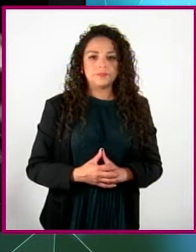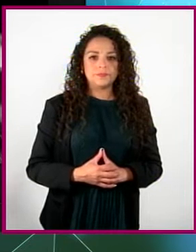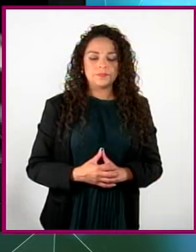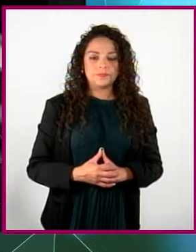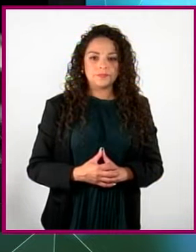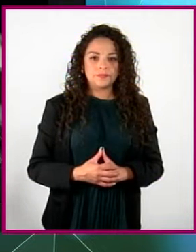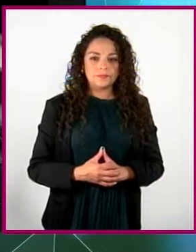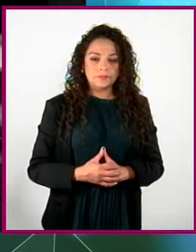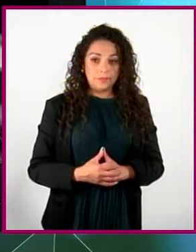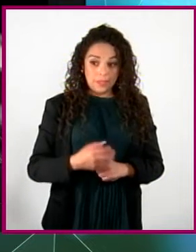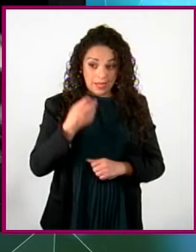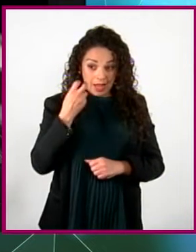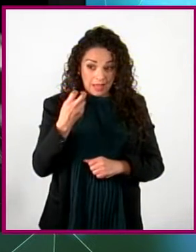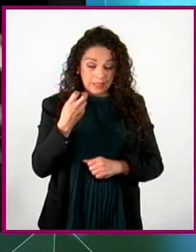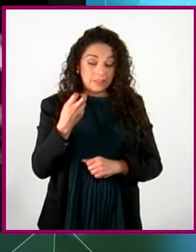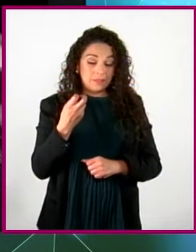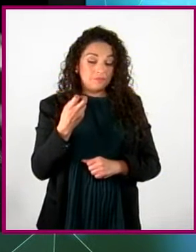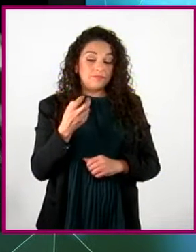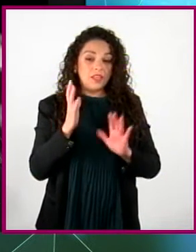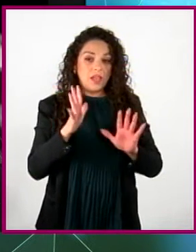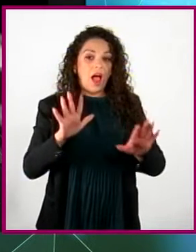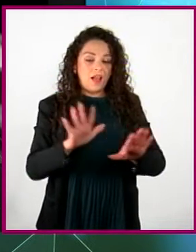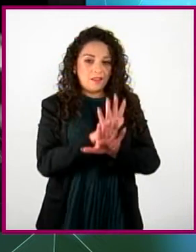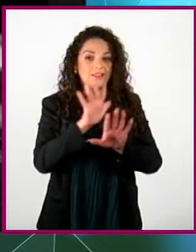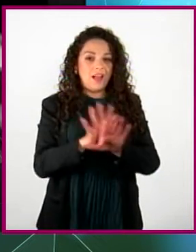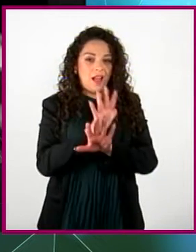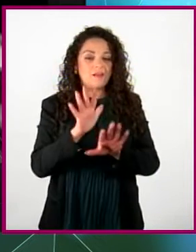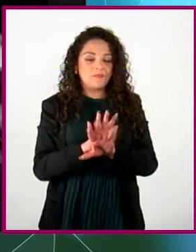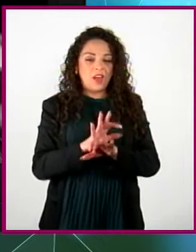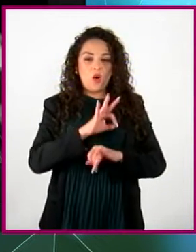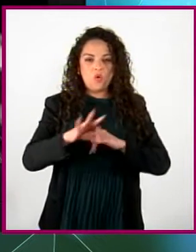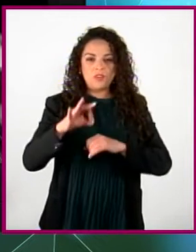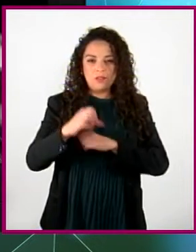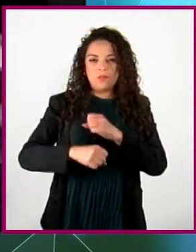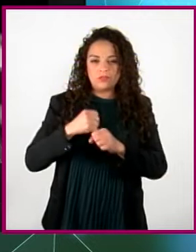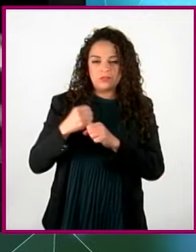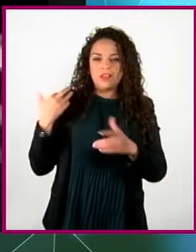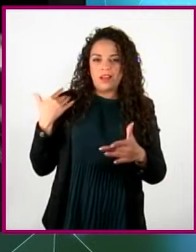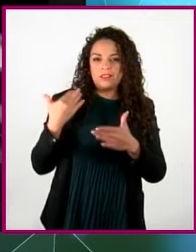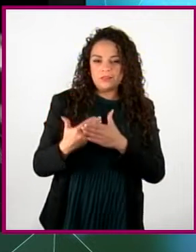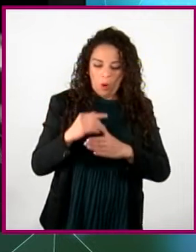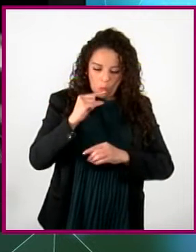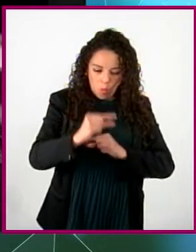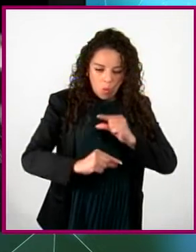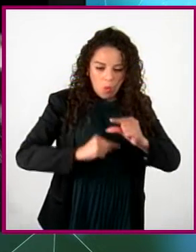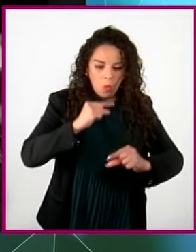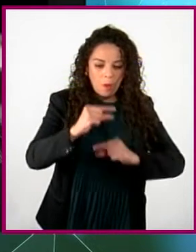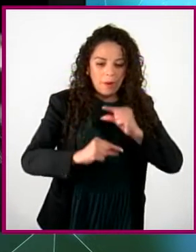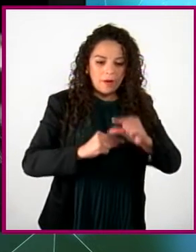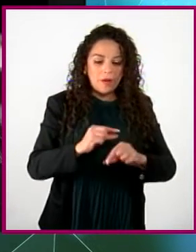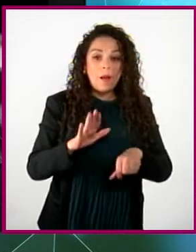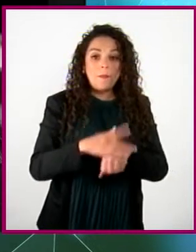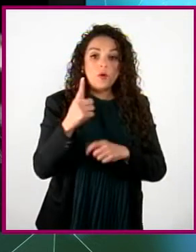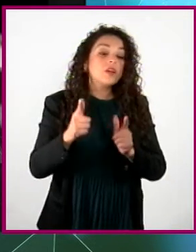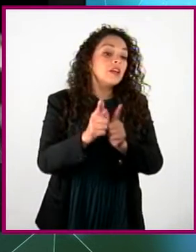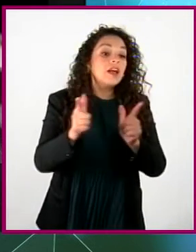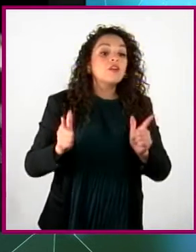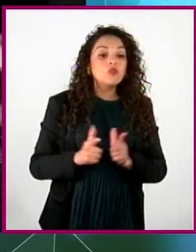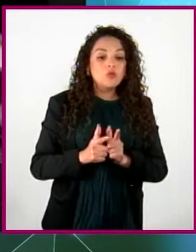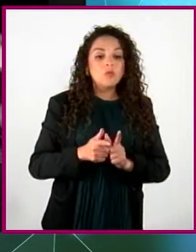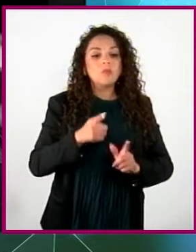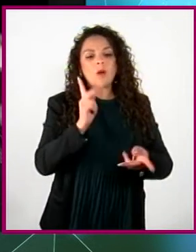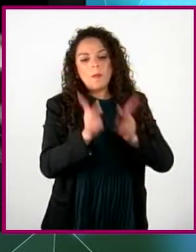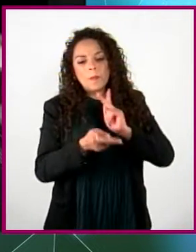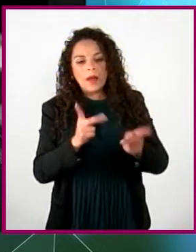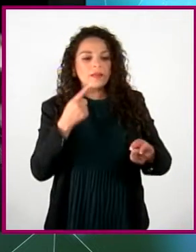Esta situación ha cambiado en las últimas décadas de forma paulatina. En la experiencia de trabajar en grupo con los hombres, se